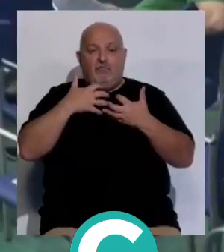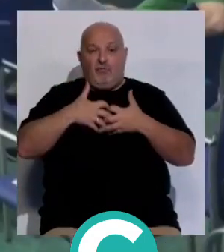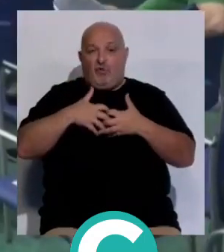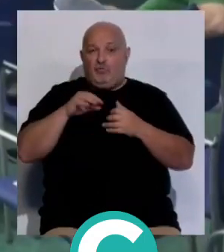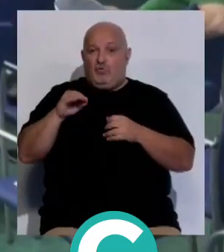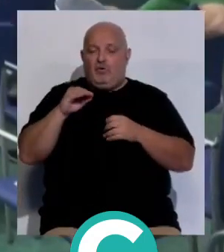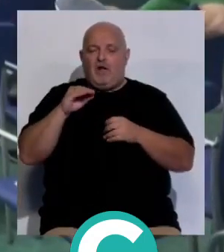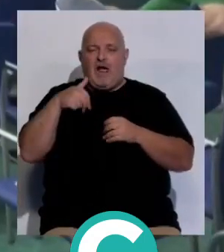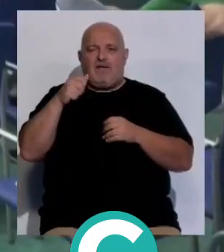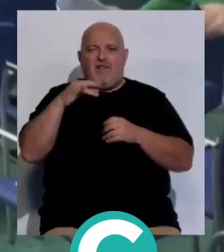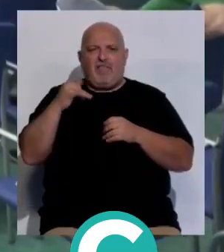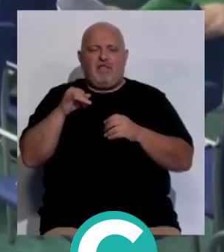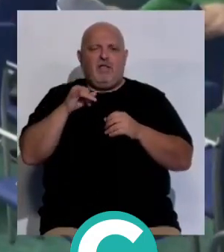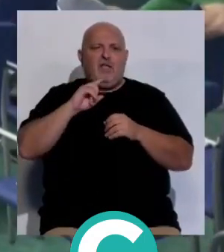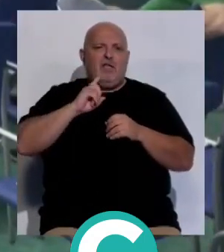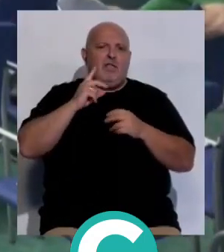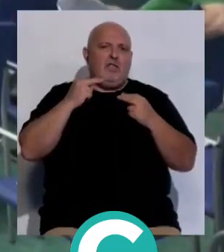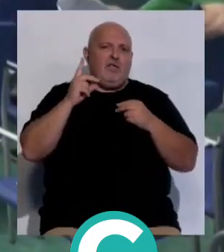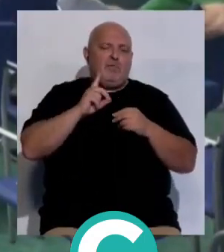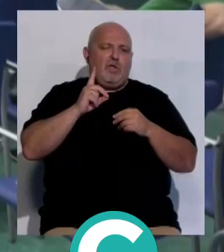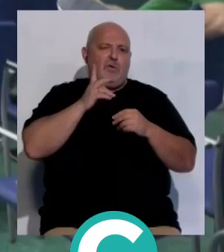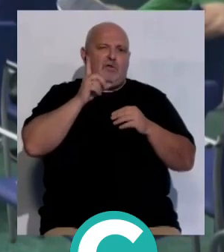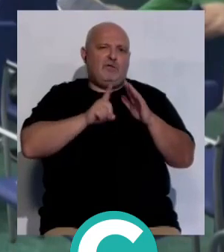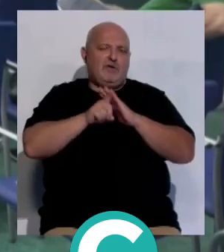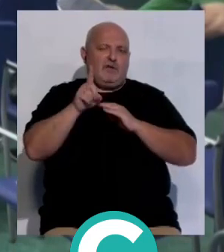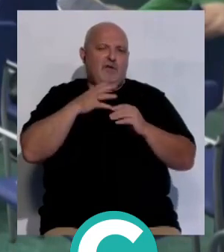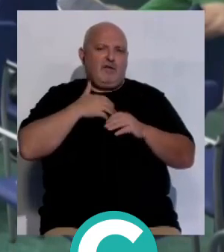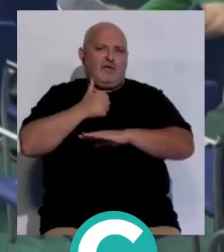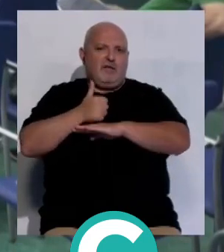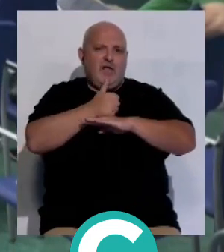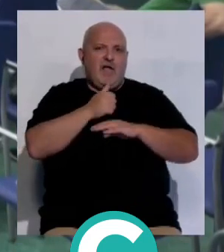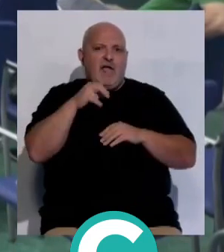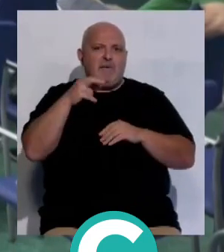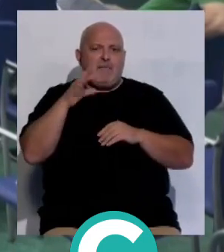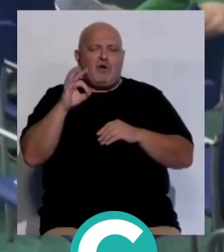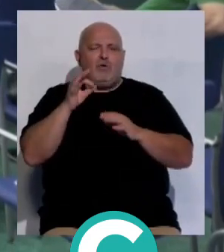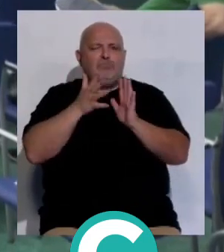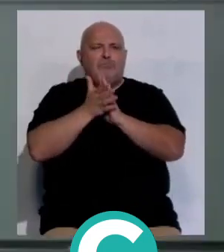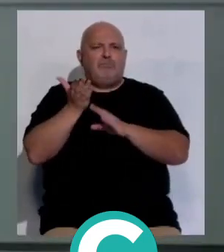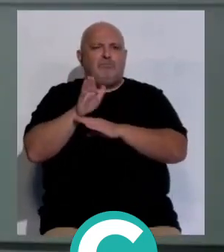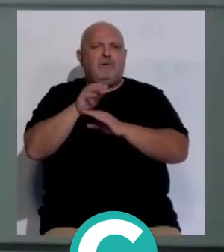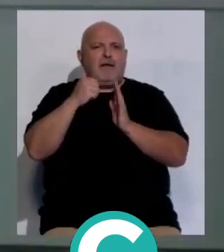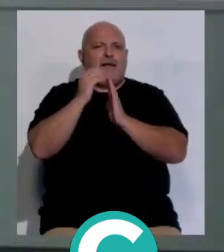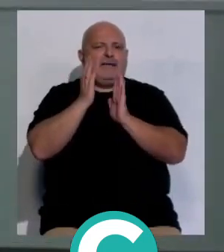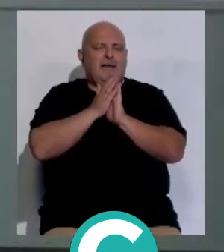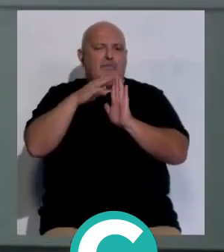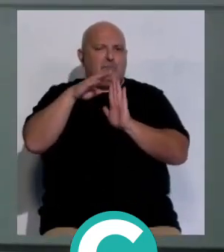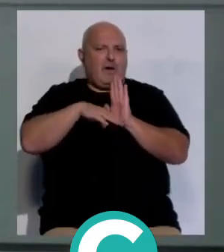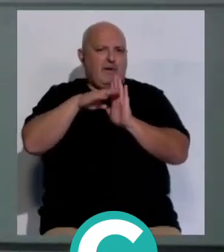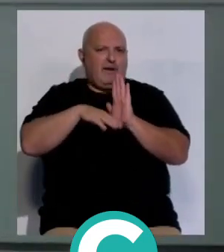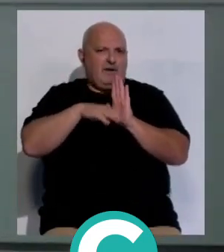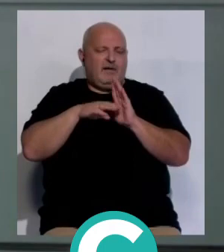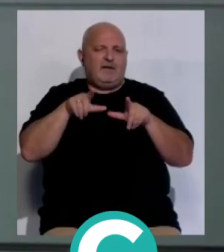Ayuntamiento de Cádiz, Ana Fernández y el diputado de Desarrollo de la Ciudadanía, Jaime Armario, han presentado el cartel y la programación